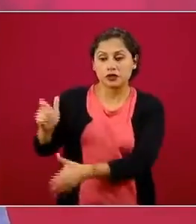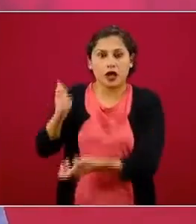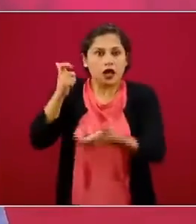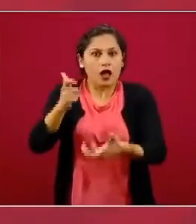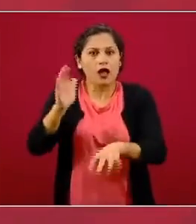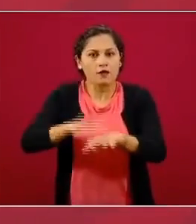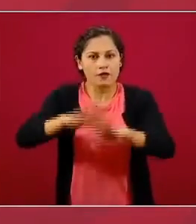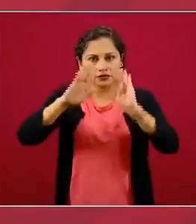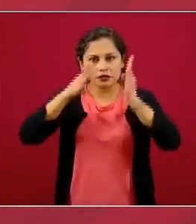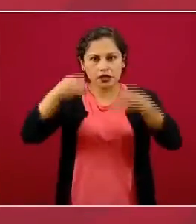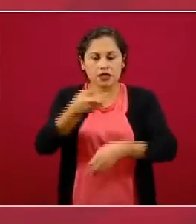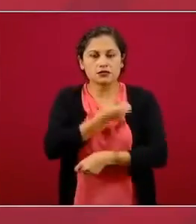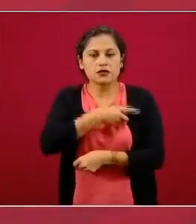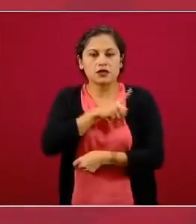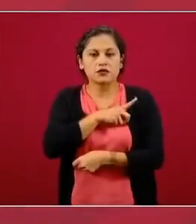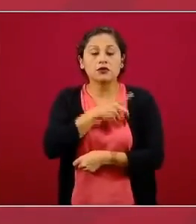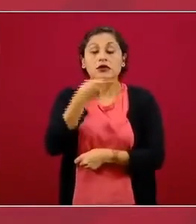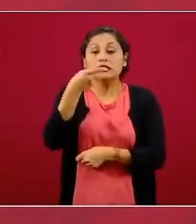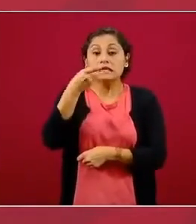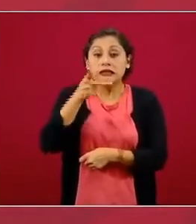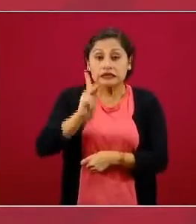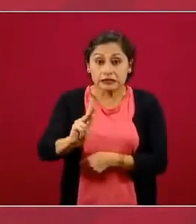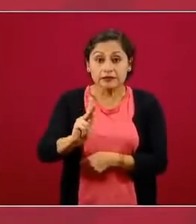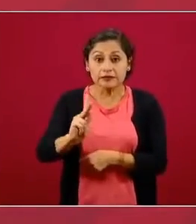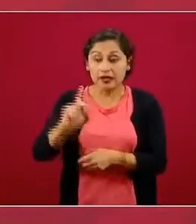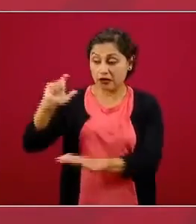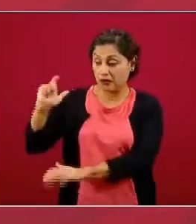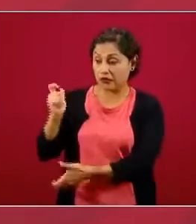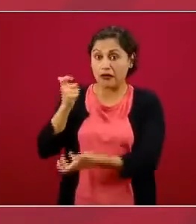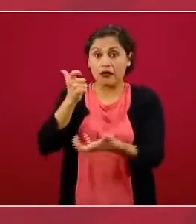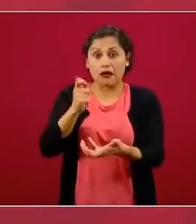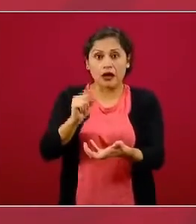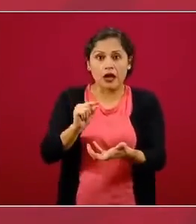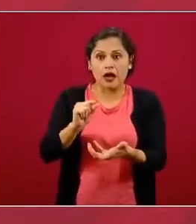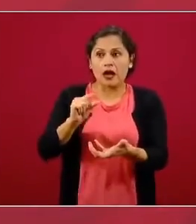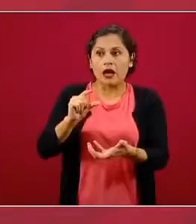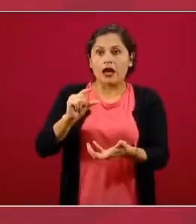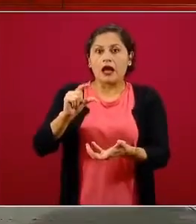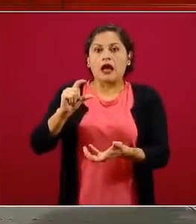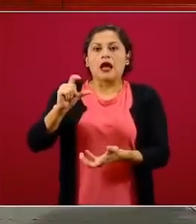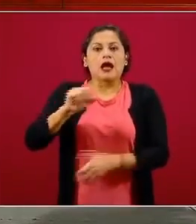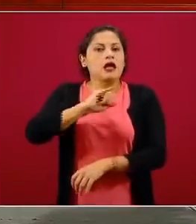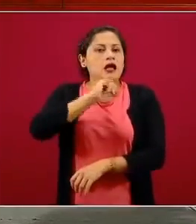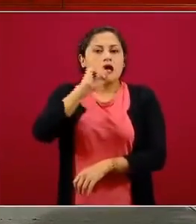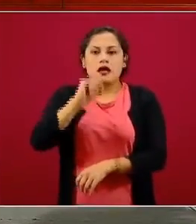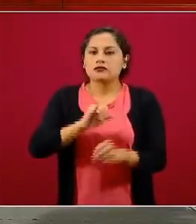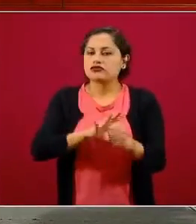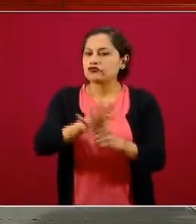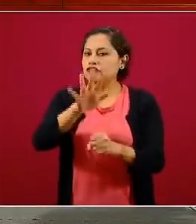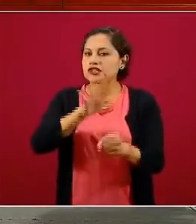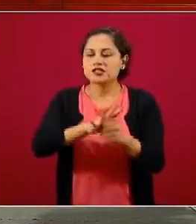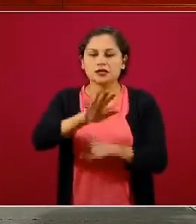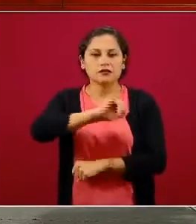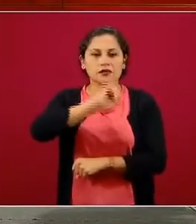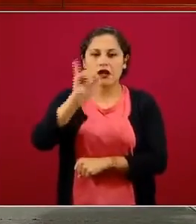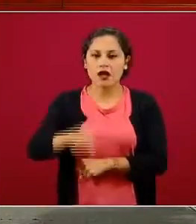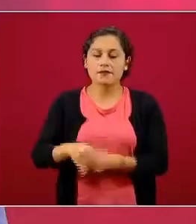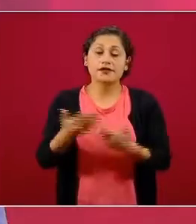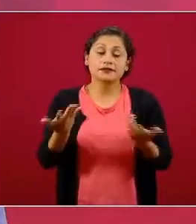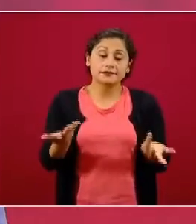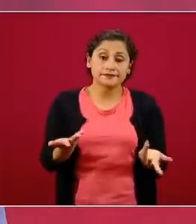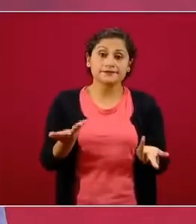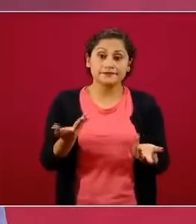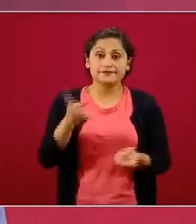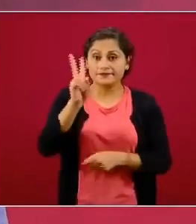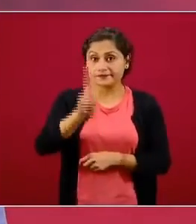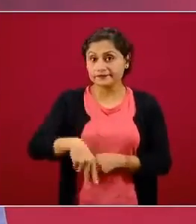Desafortunadamente nunca se alcanzó la cantidad de financiamiento necesaria, pero lo que sí es muy desafortunado, y